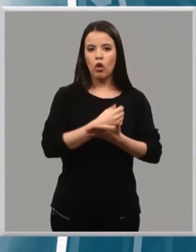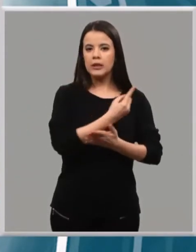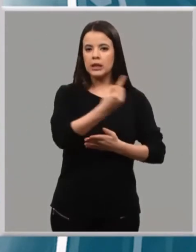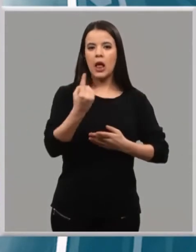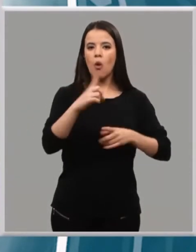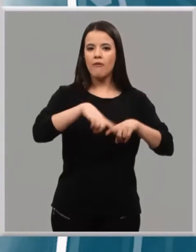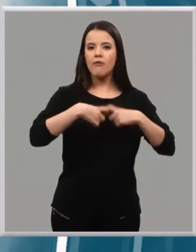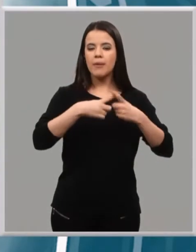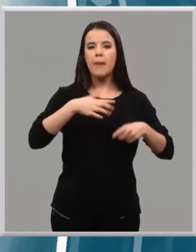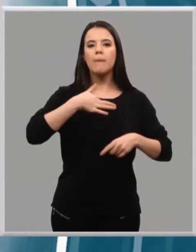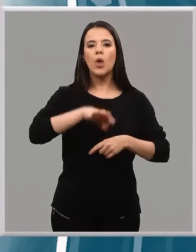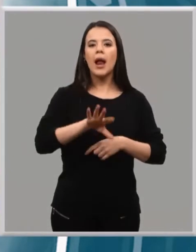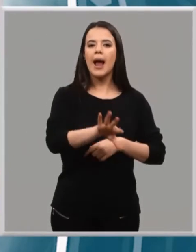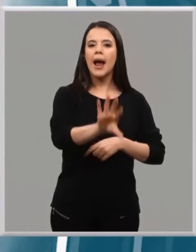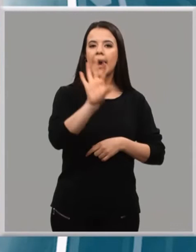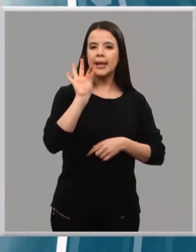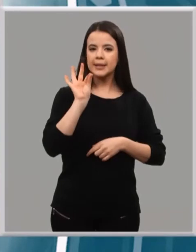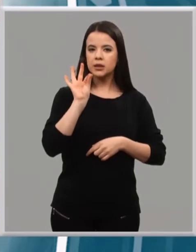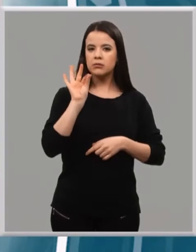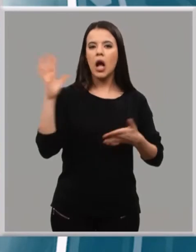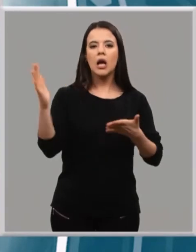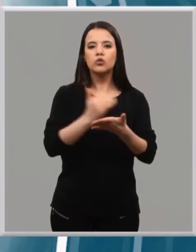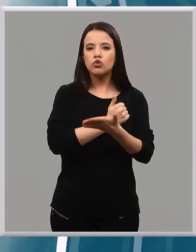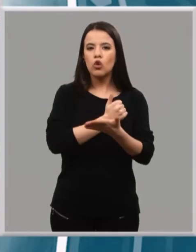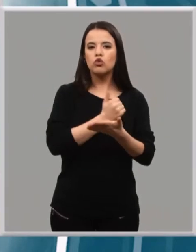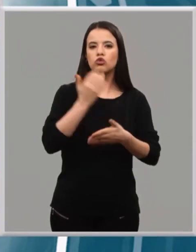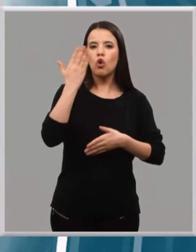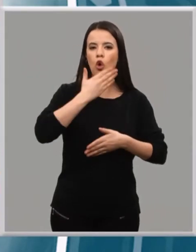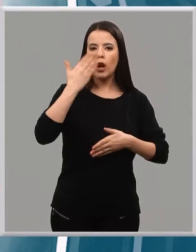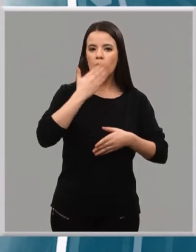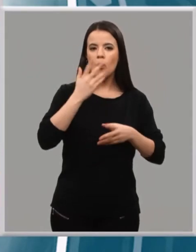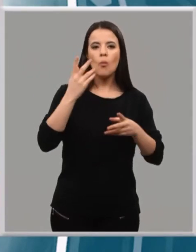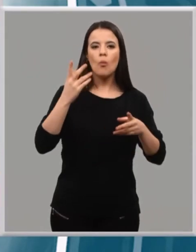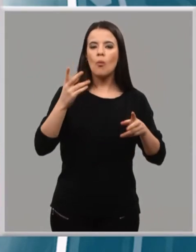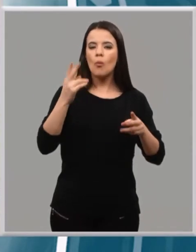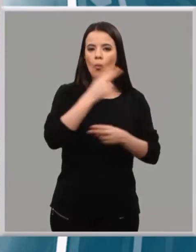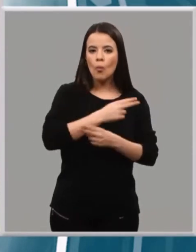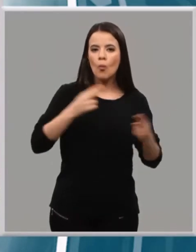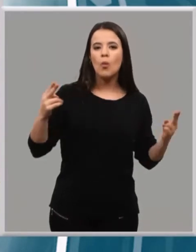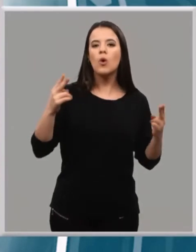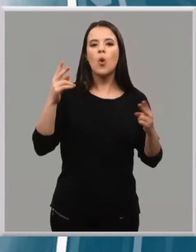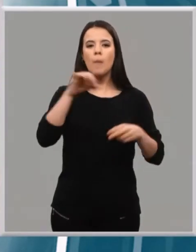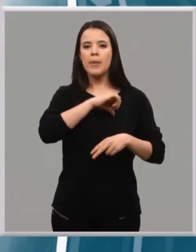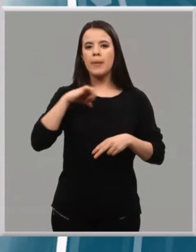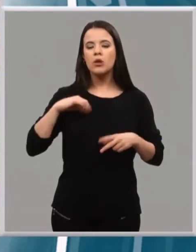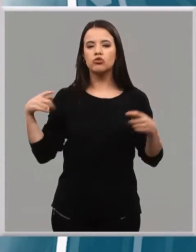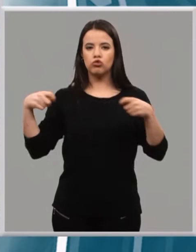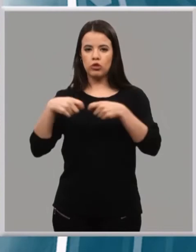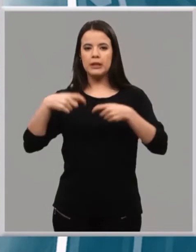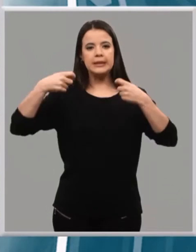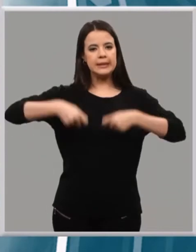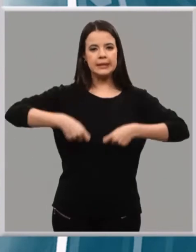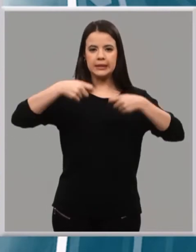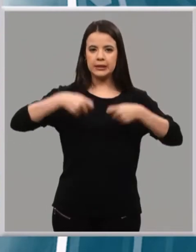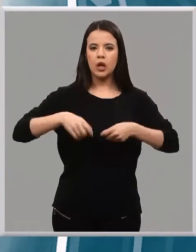familias podrán optar a todos los centros públicos y privados concertados. Es en lo que más ha incidido.